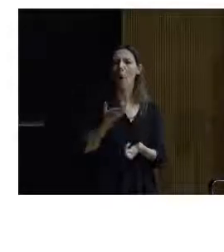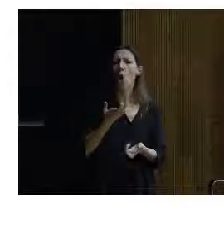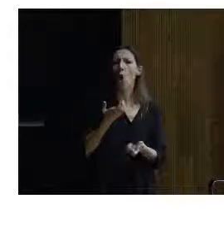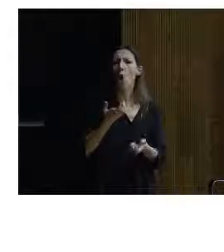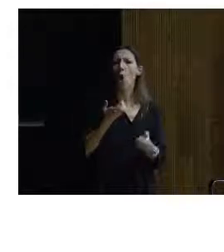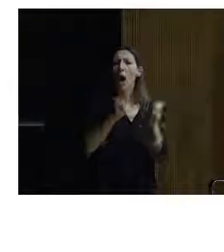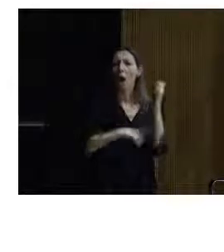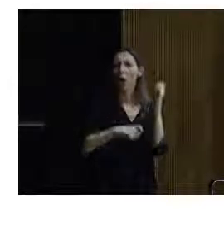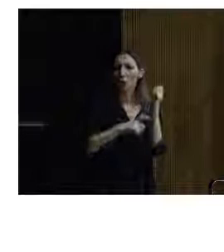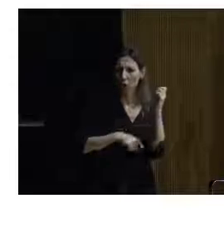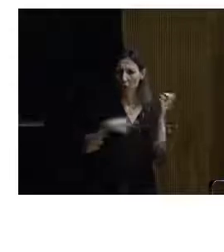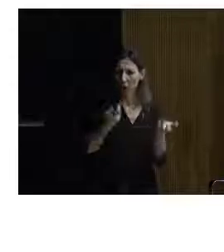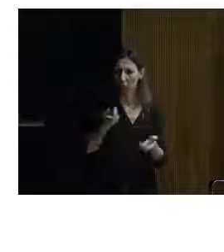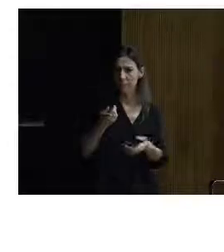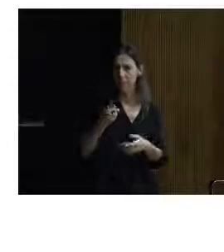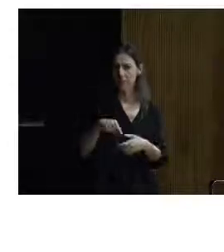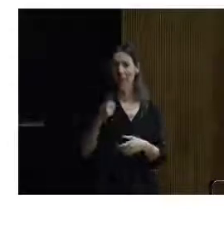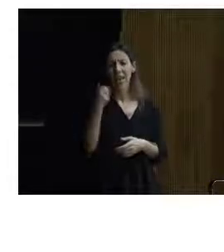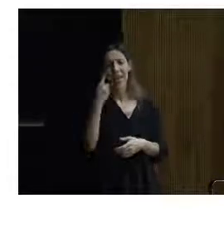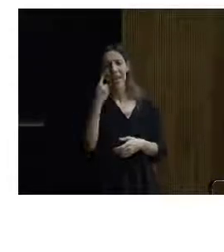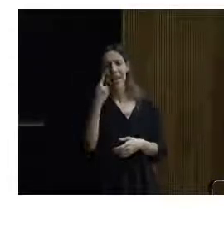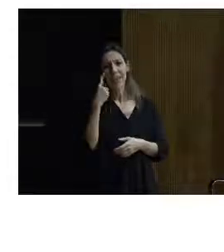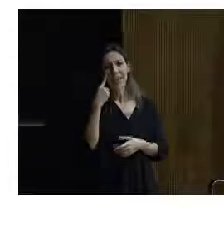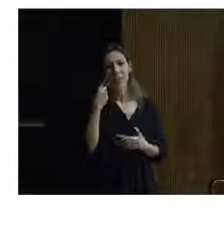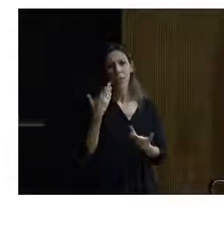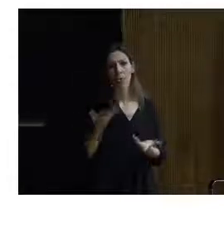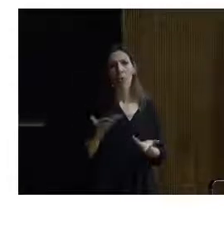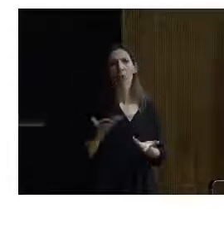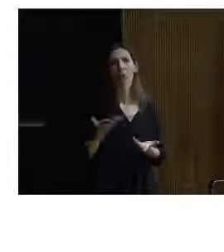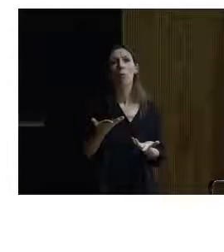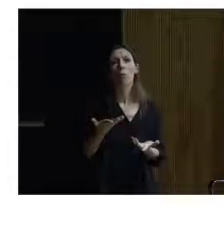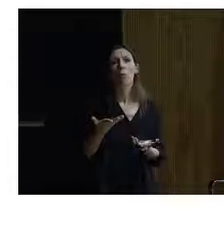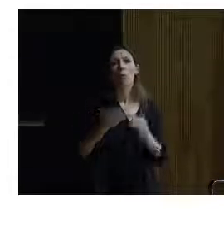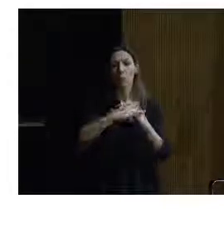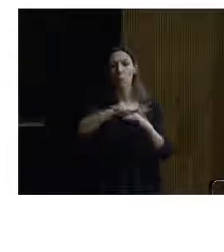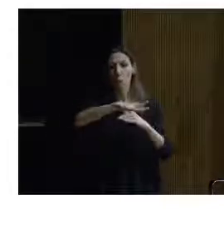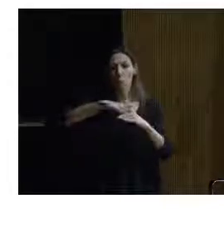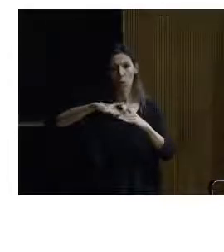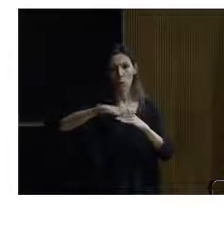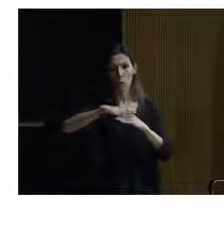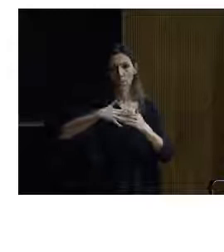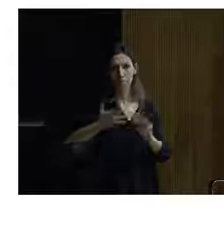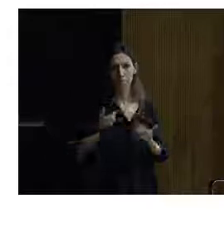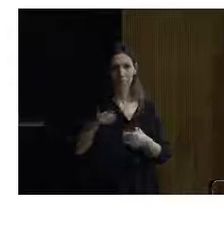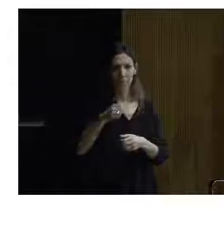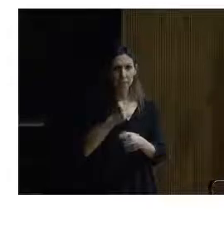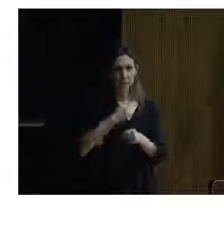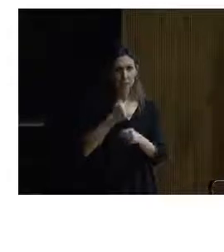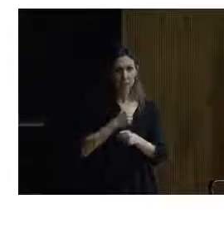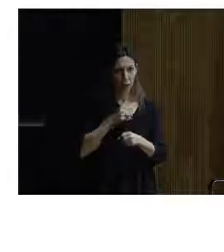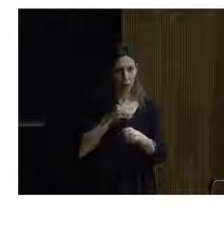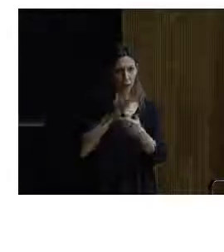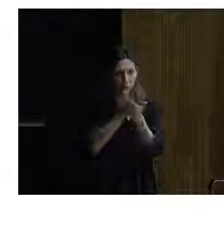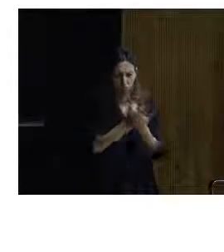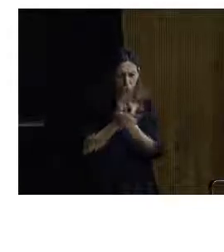una lectura de paramentos, una identificación de unidades estratigráficas. Hicimos trabajos de estudio de la piedra y todo